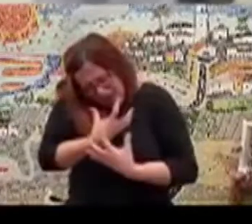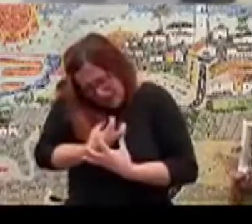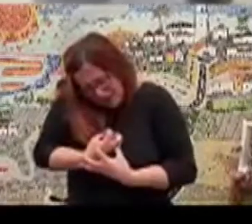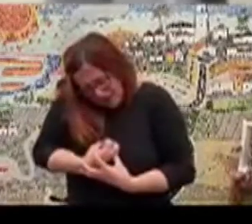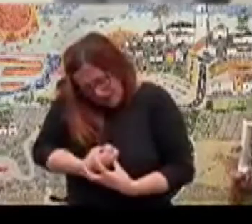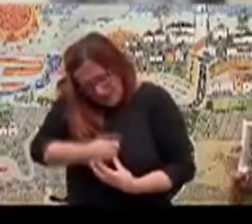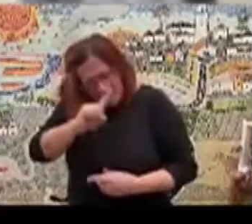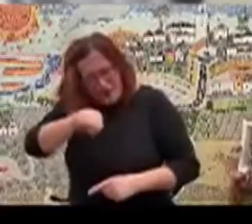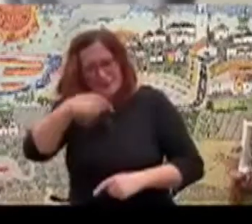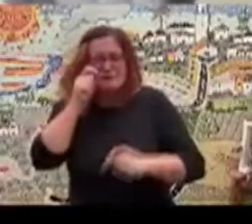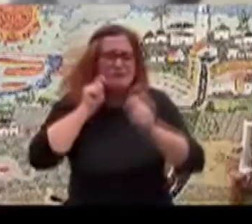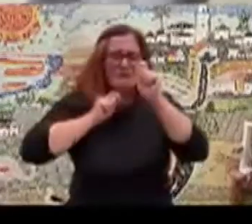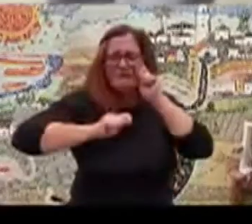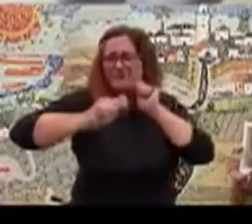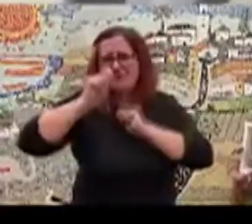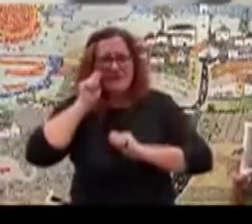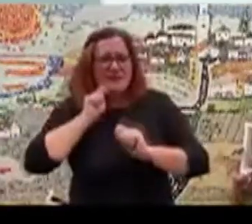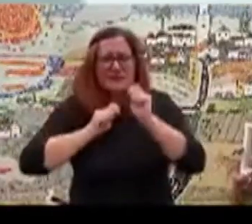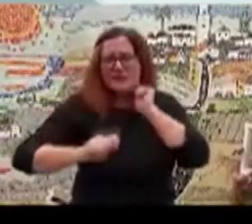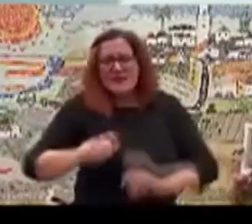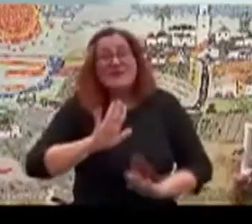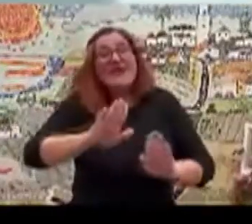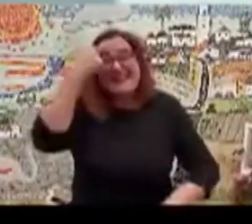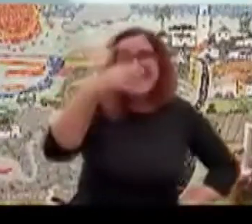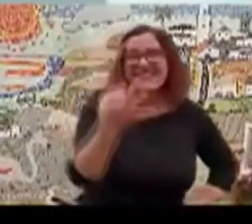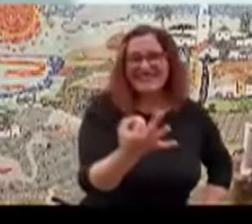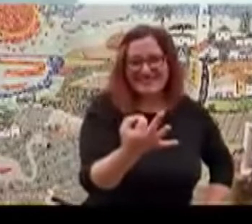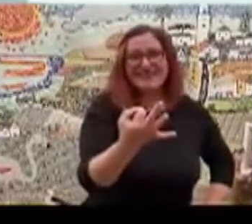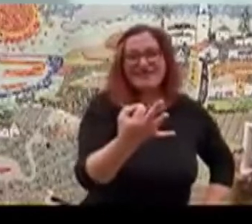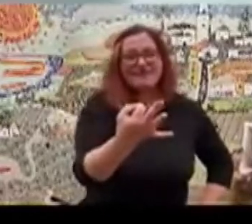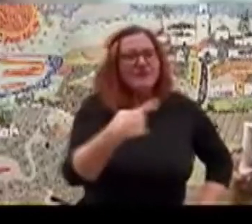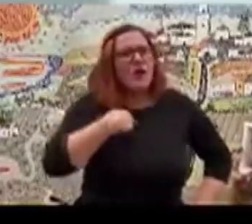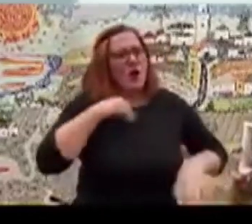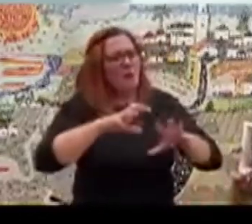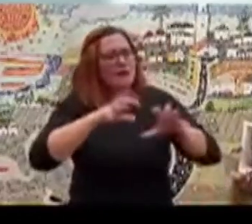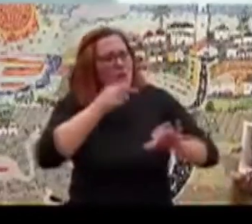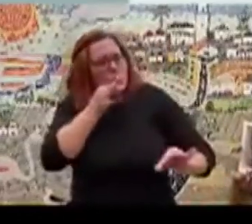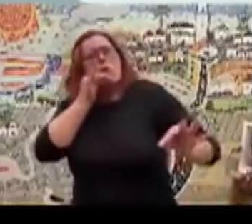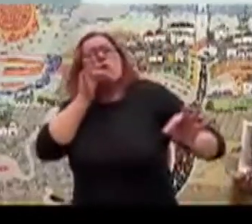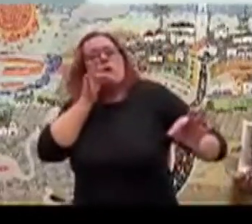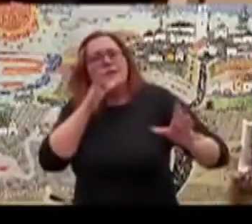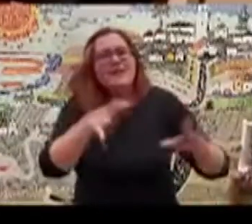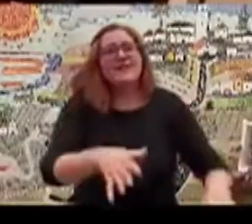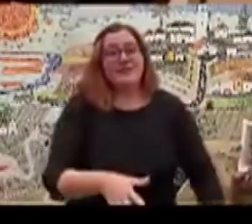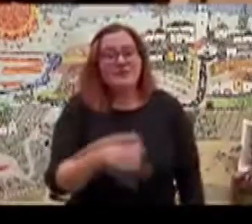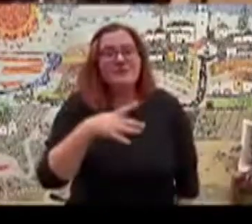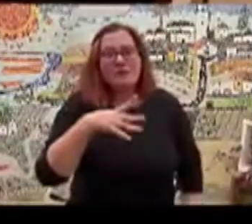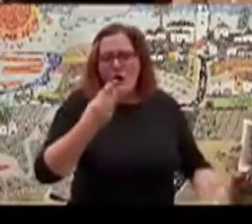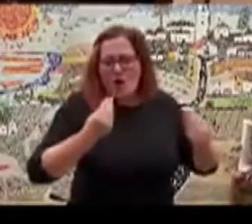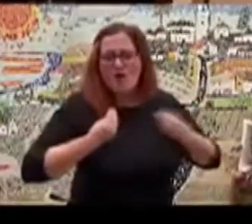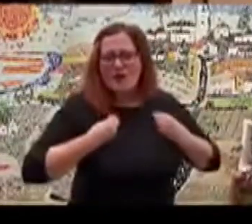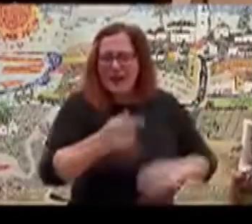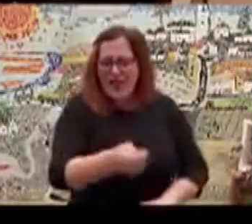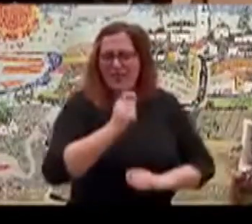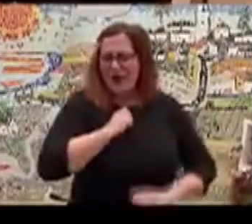parte el alma y a llorar. Pero sabes, he aprendido tanto, tanto. Esta